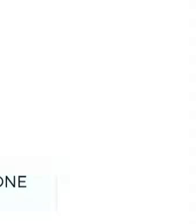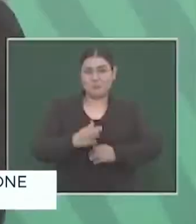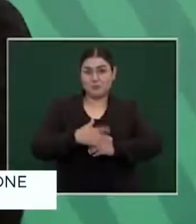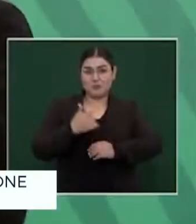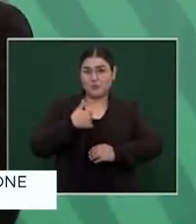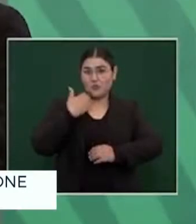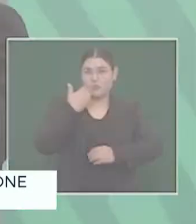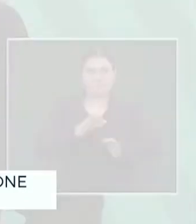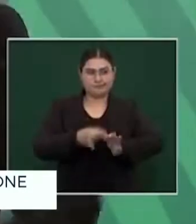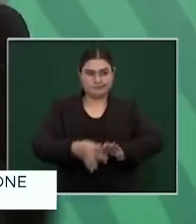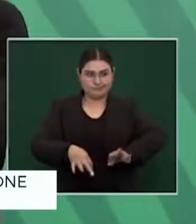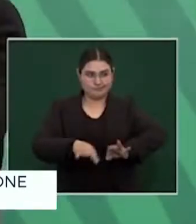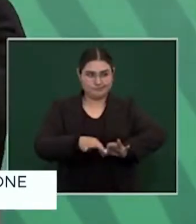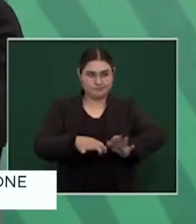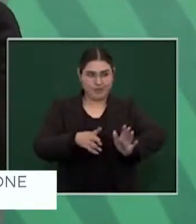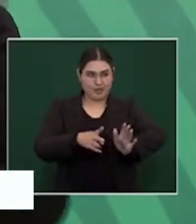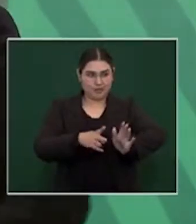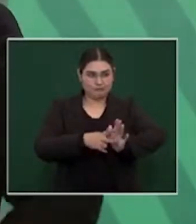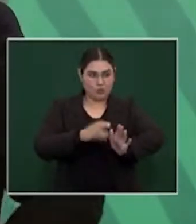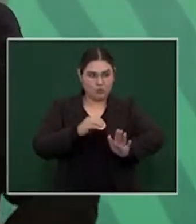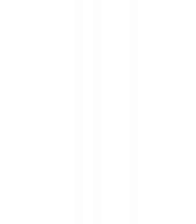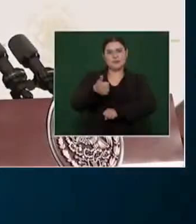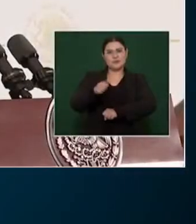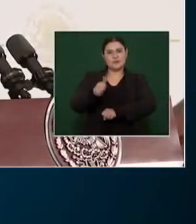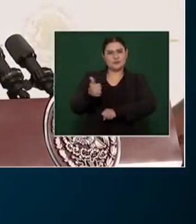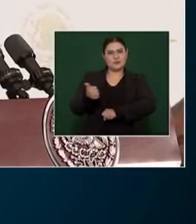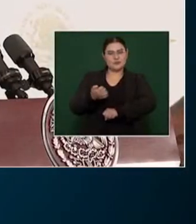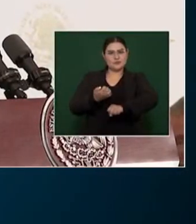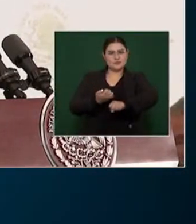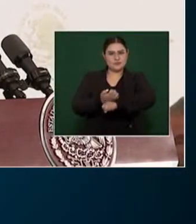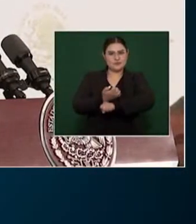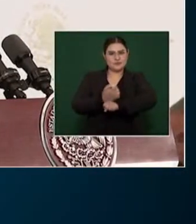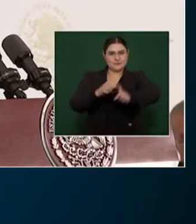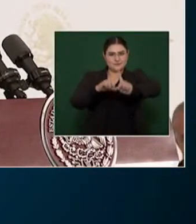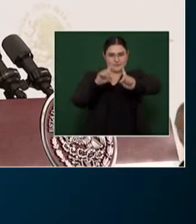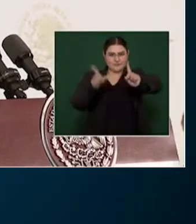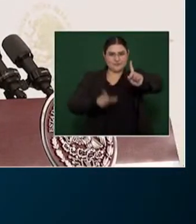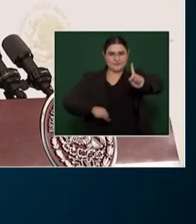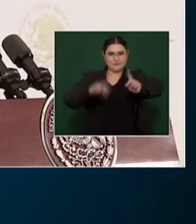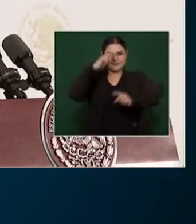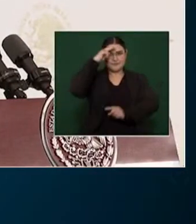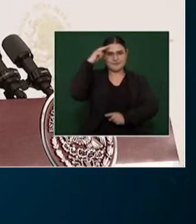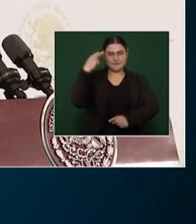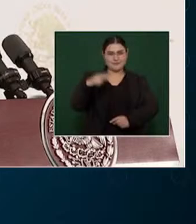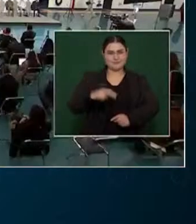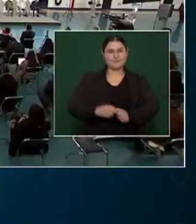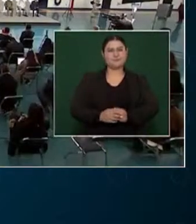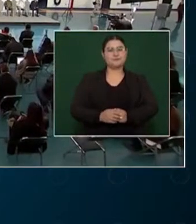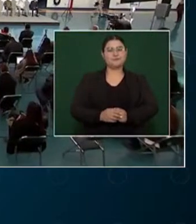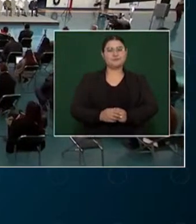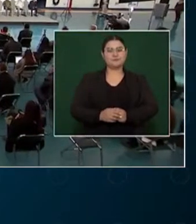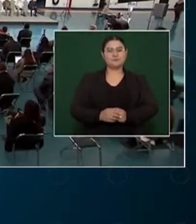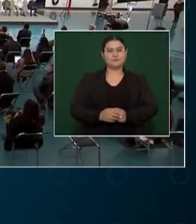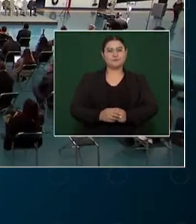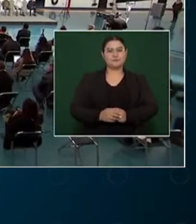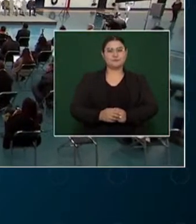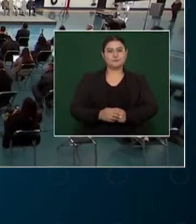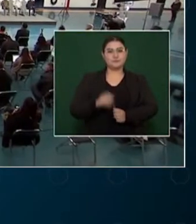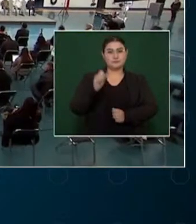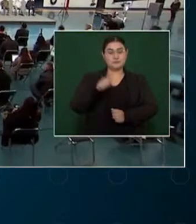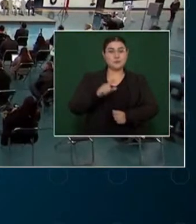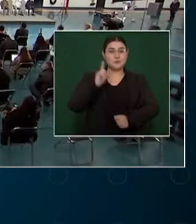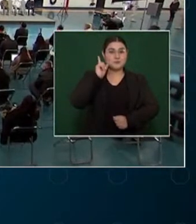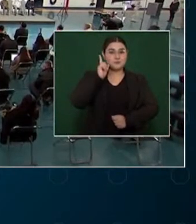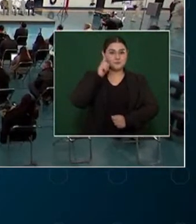quiero legitimar un golpe de Estado. Y tras la polémica por la ley sobre delitos de imprenta, que